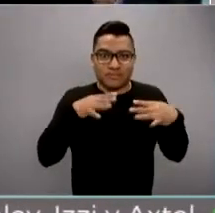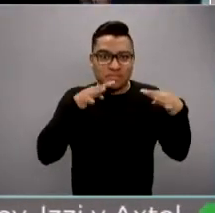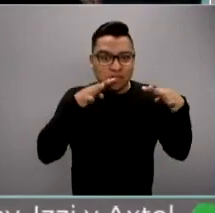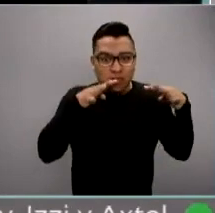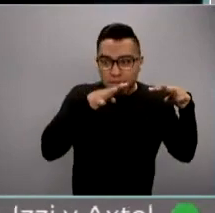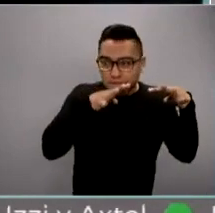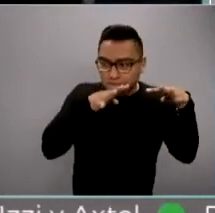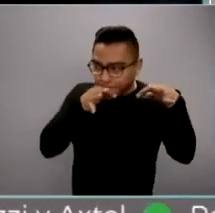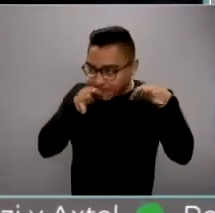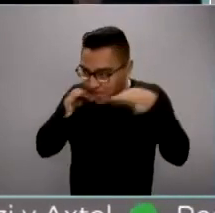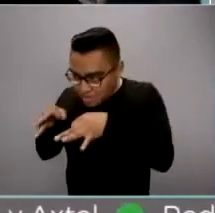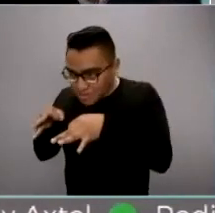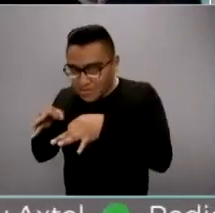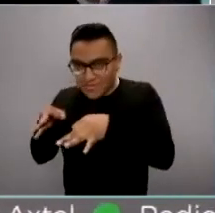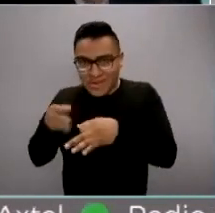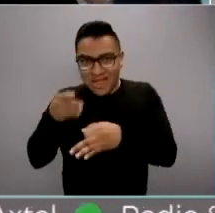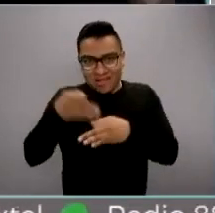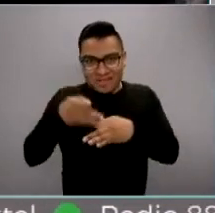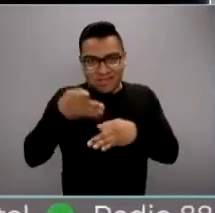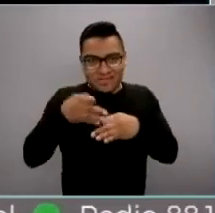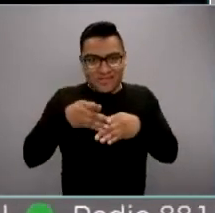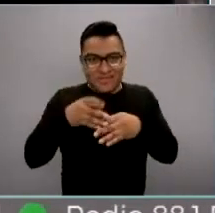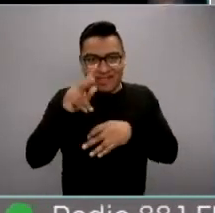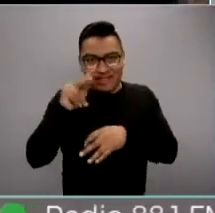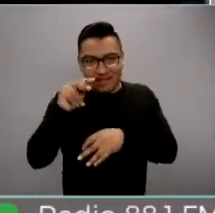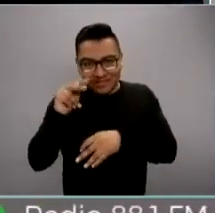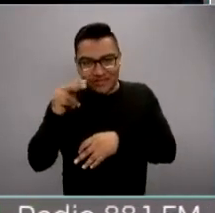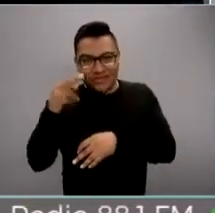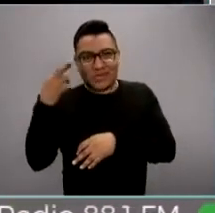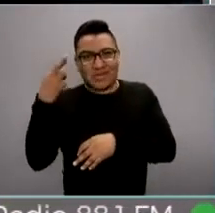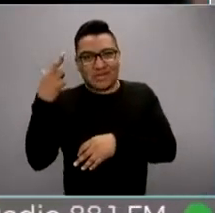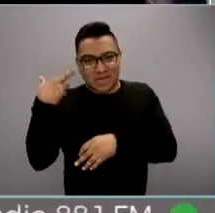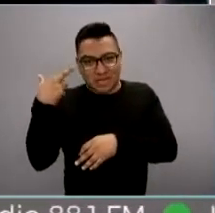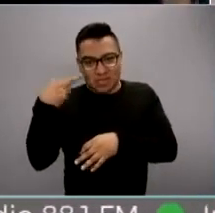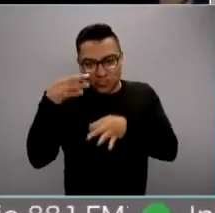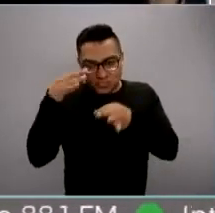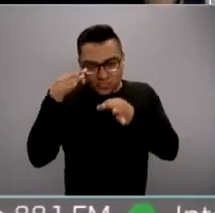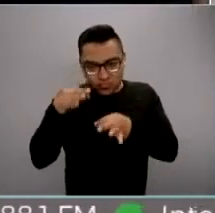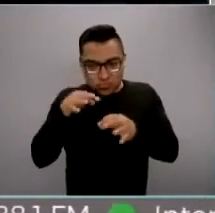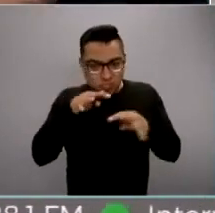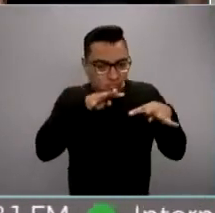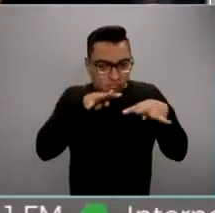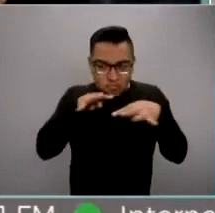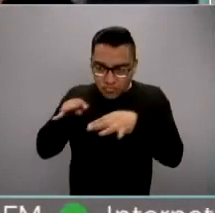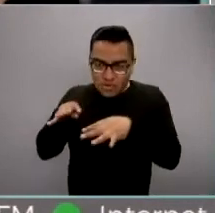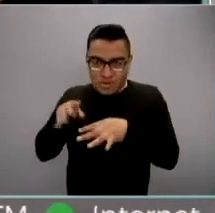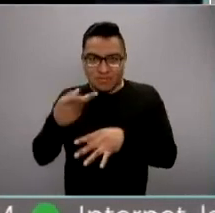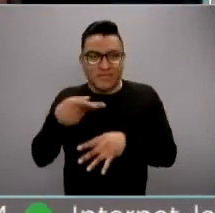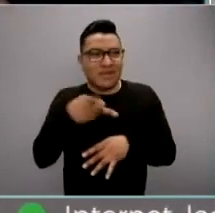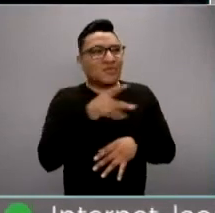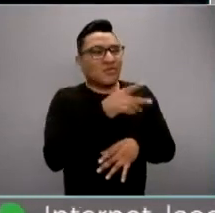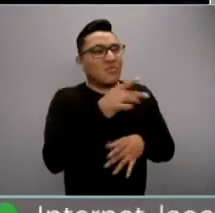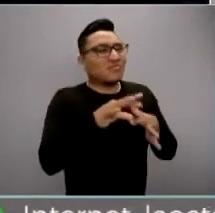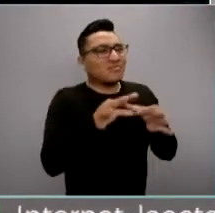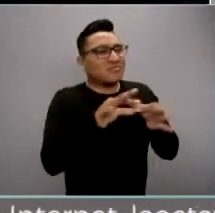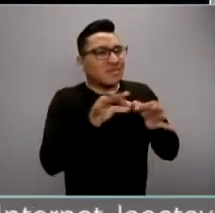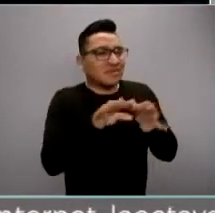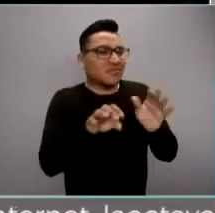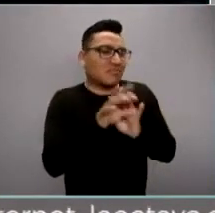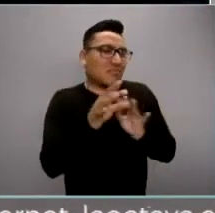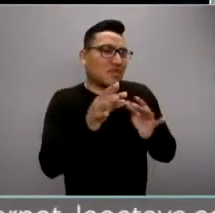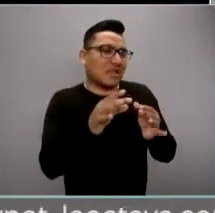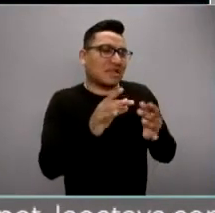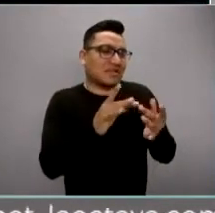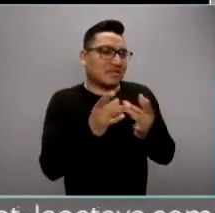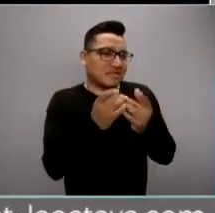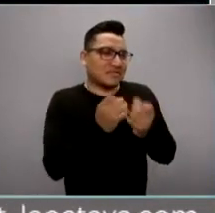redes sociales para en este momento pues acudir a los medios profesionales y todos los profesionales que se dedican al periodismo. Sí,